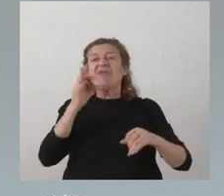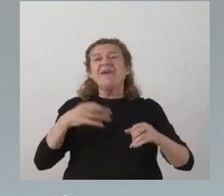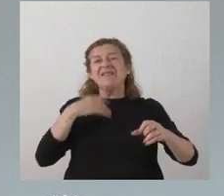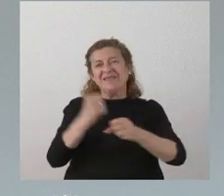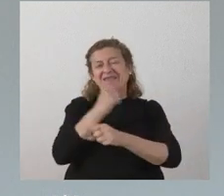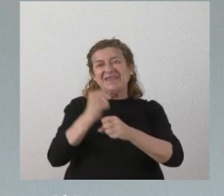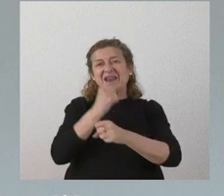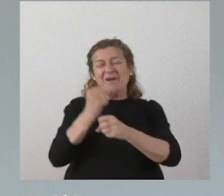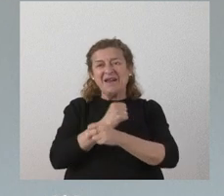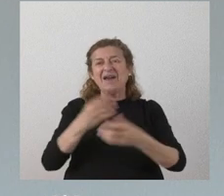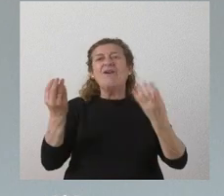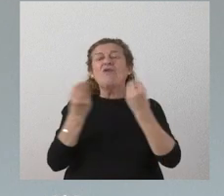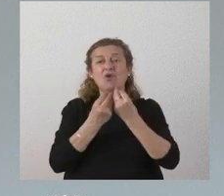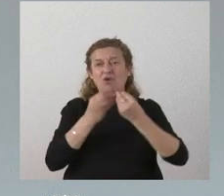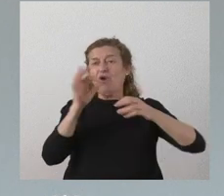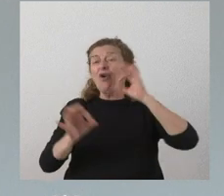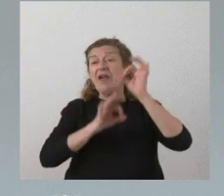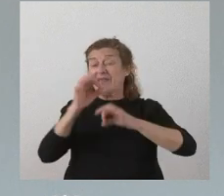con las organizaciones